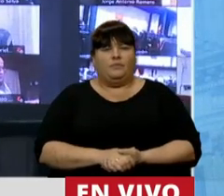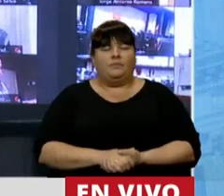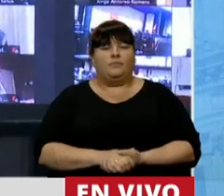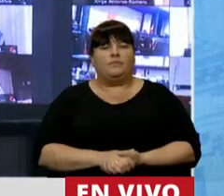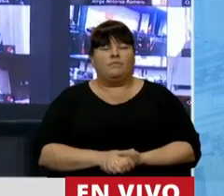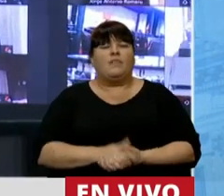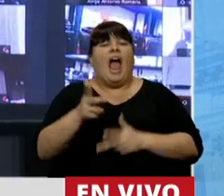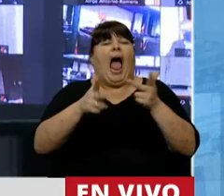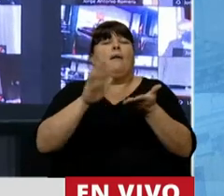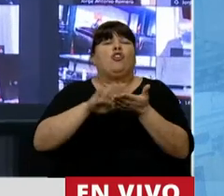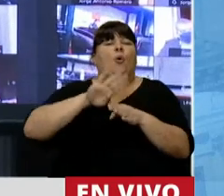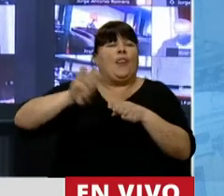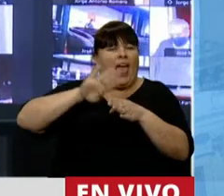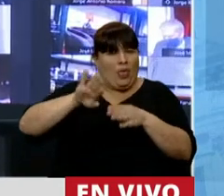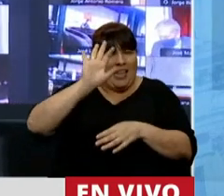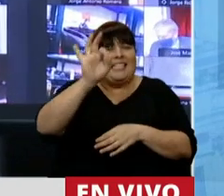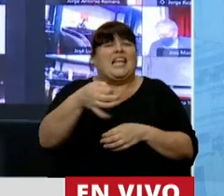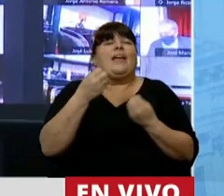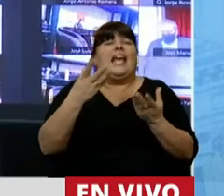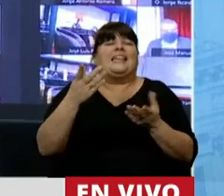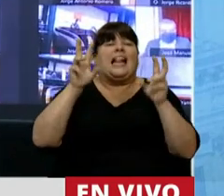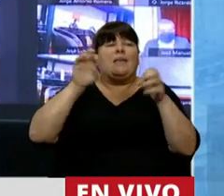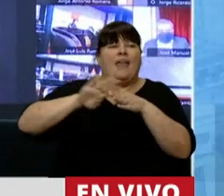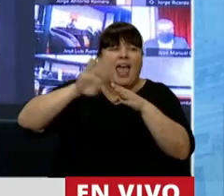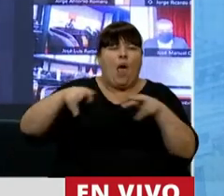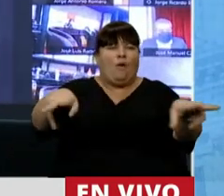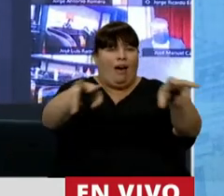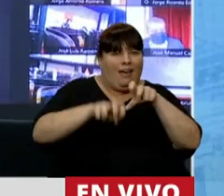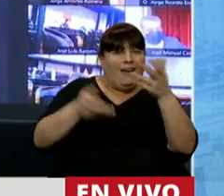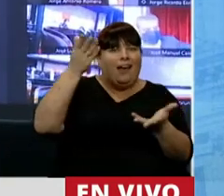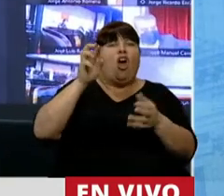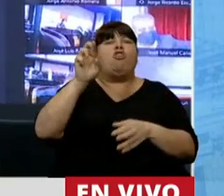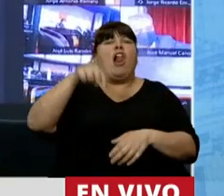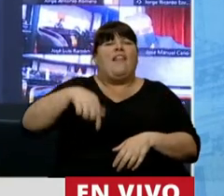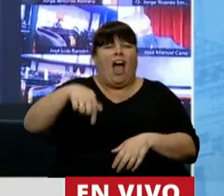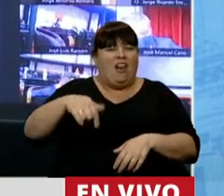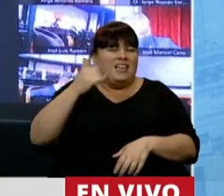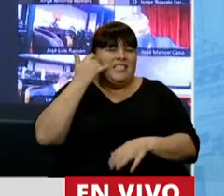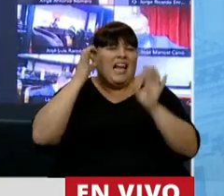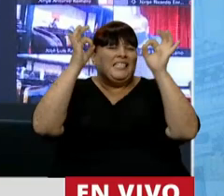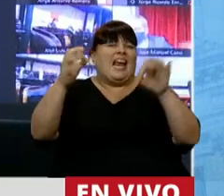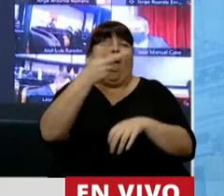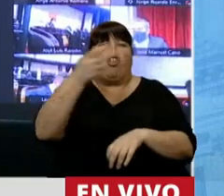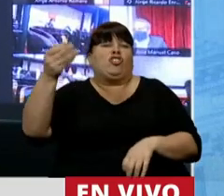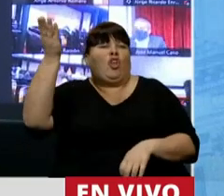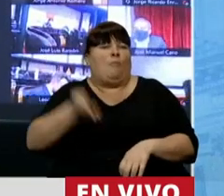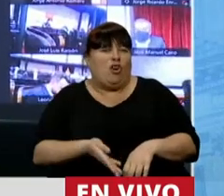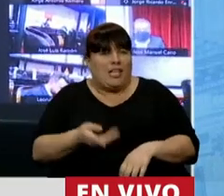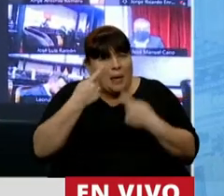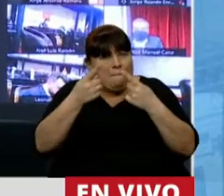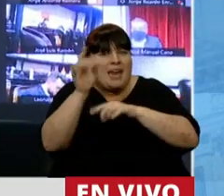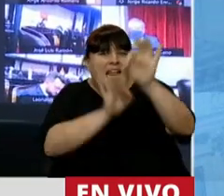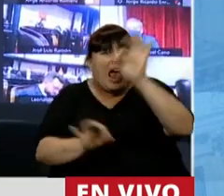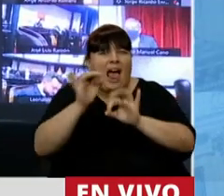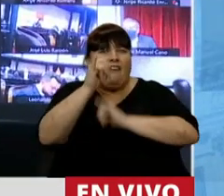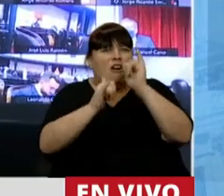Si hablan de deuda, ¿saben cómo está la relación de deuda, PBI, medida al dólar real? Ya está llegando al 200%. Revisen